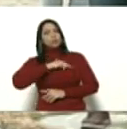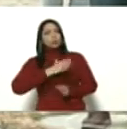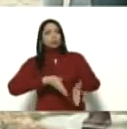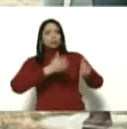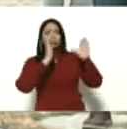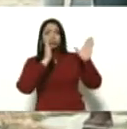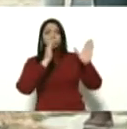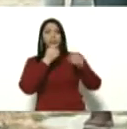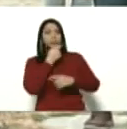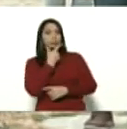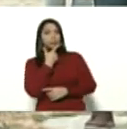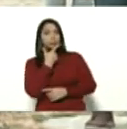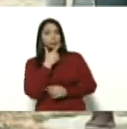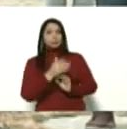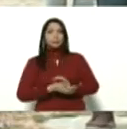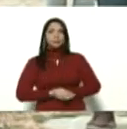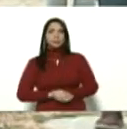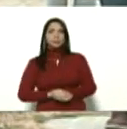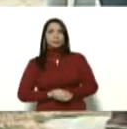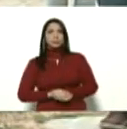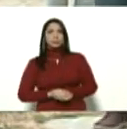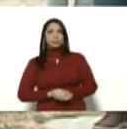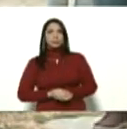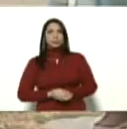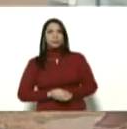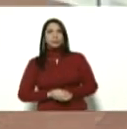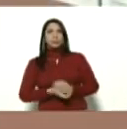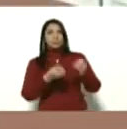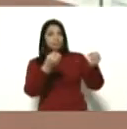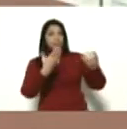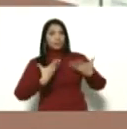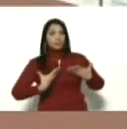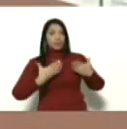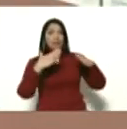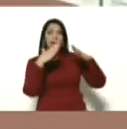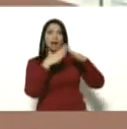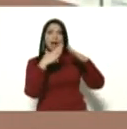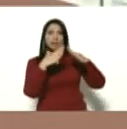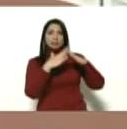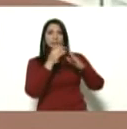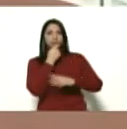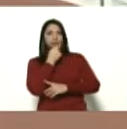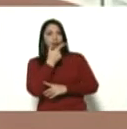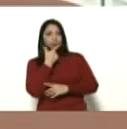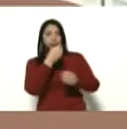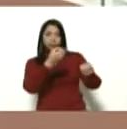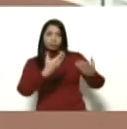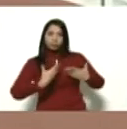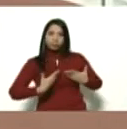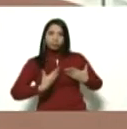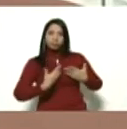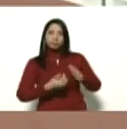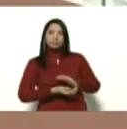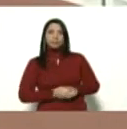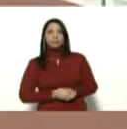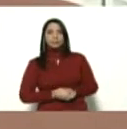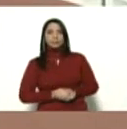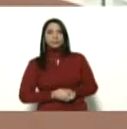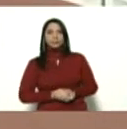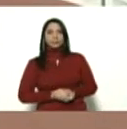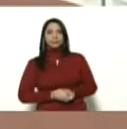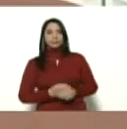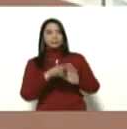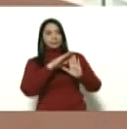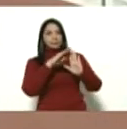hermoso urbanismo recibiendo una vivienda digna recibiendo un techo por